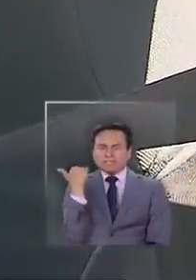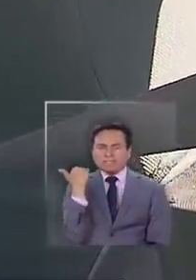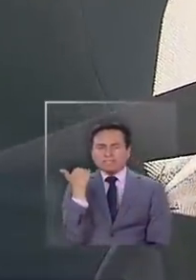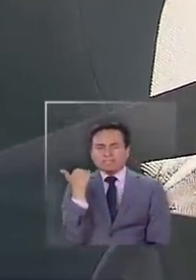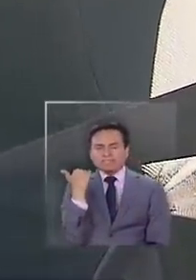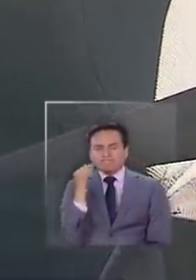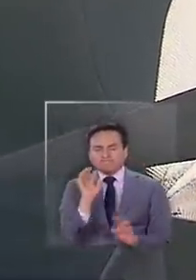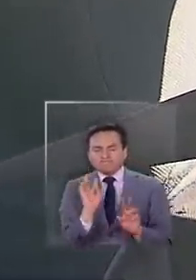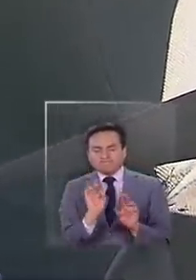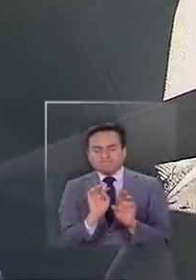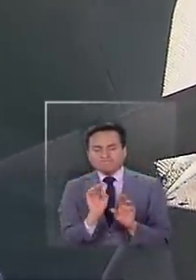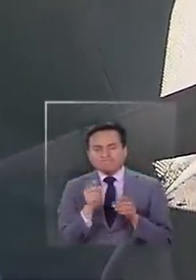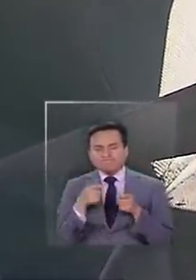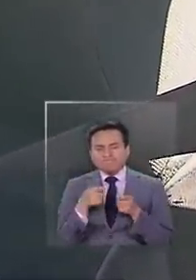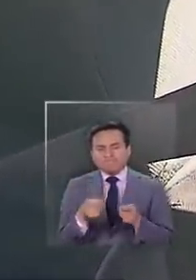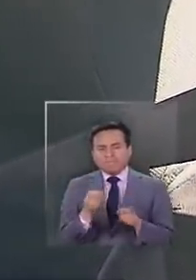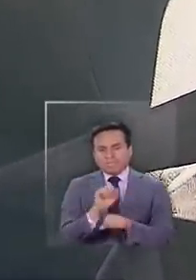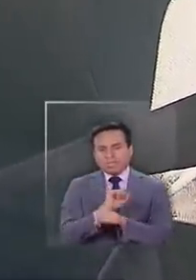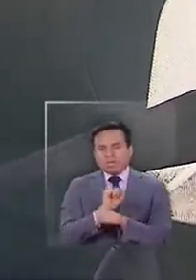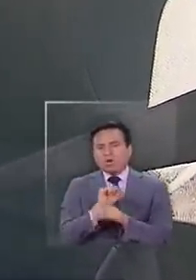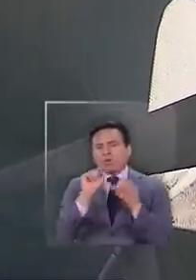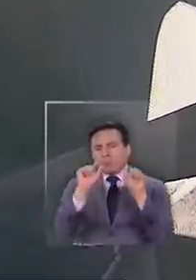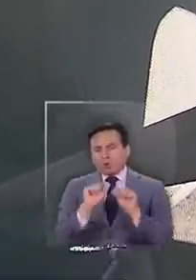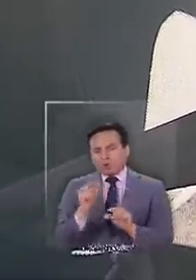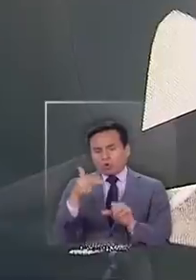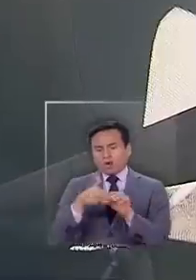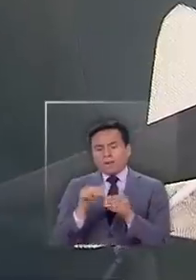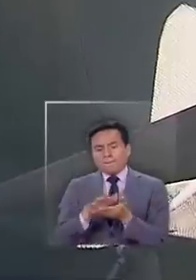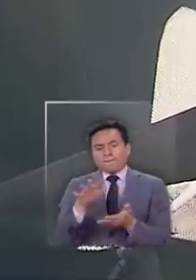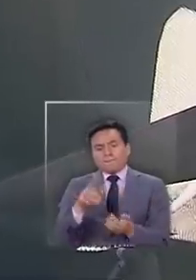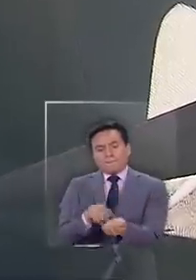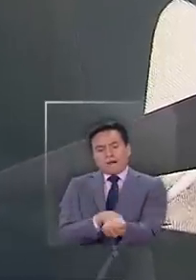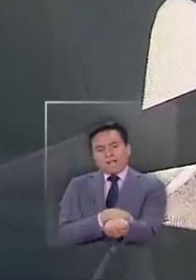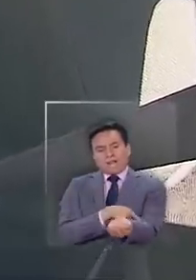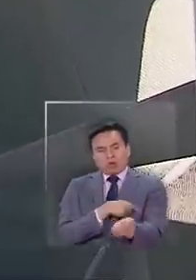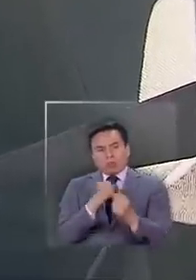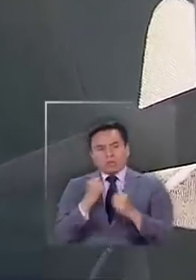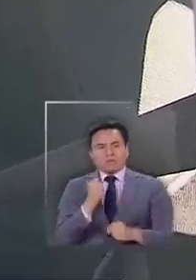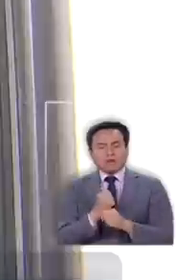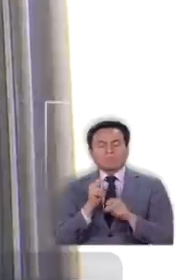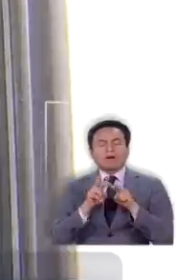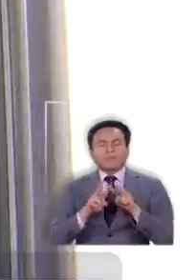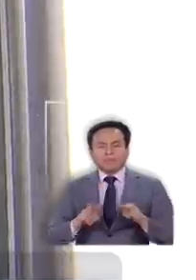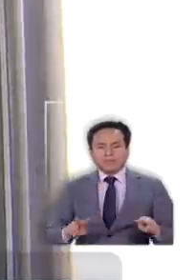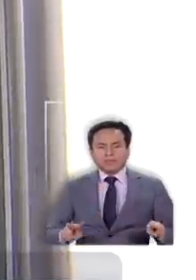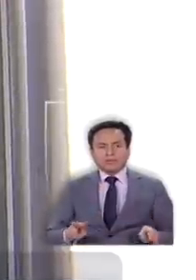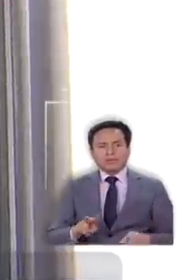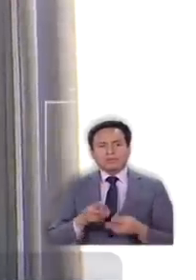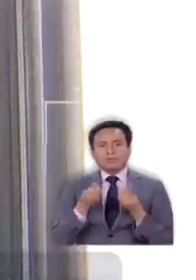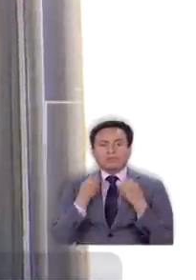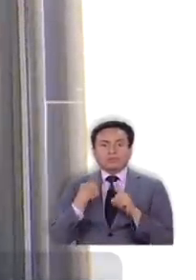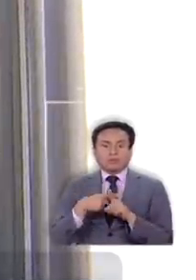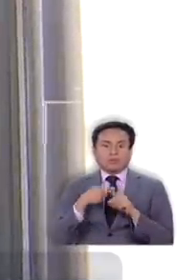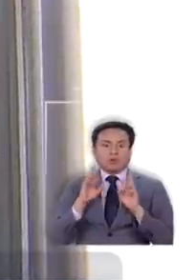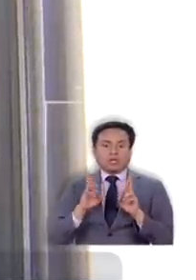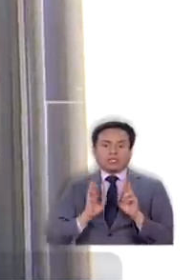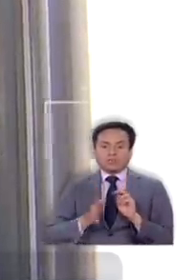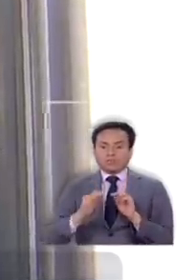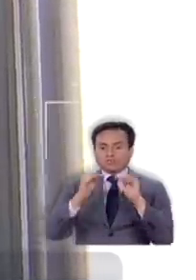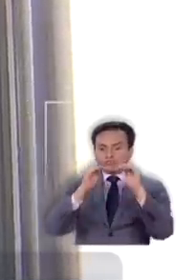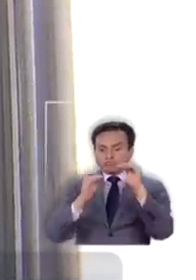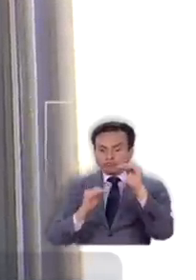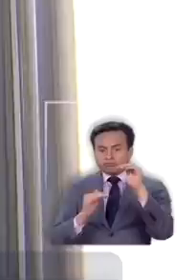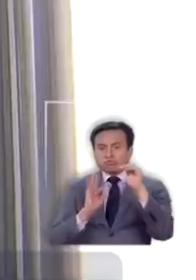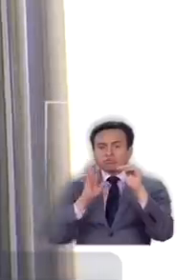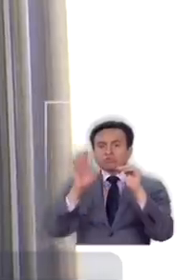poco lo que tú consumías en benzina ahora por lo menos te da más cantidad para poder trabajar más tranquilo. Bienvenido sea ojalá que eso se pueda mantener y